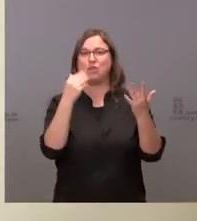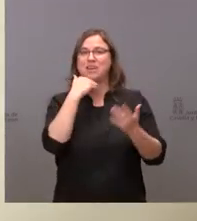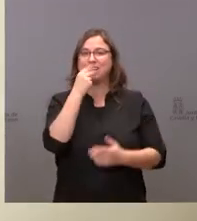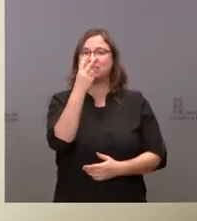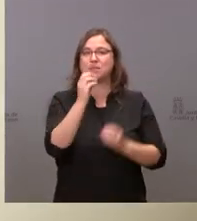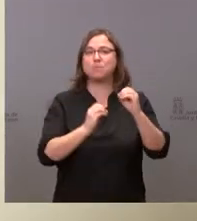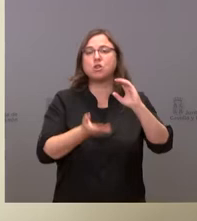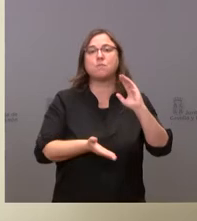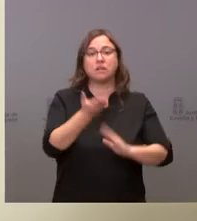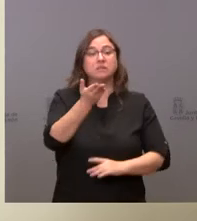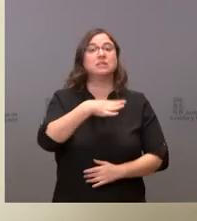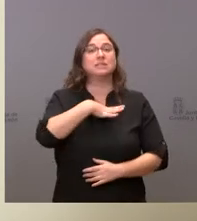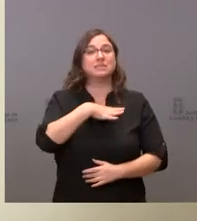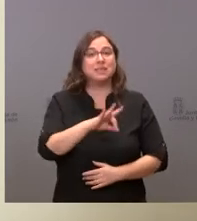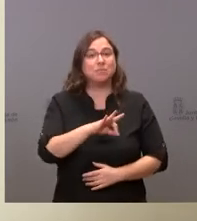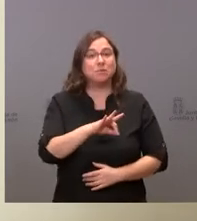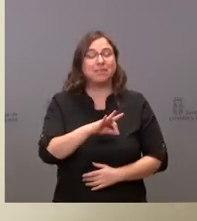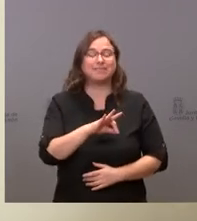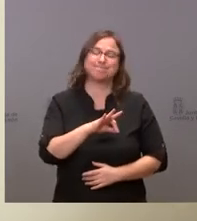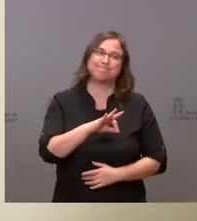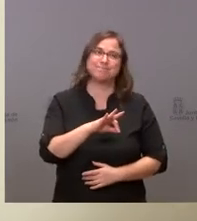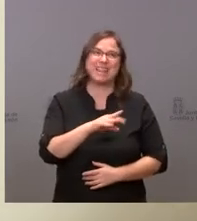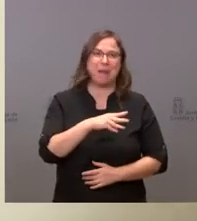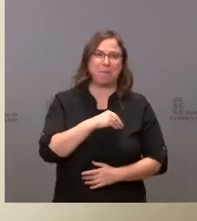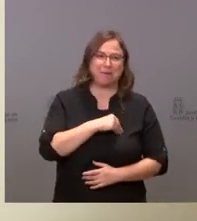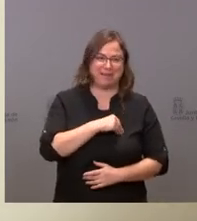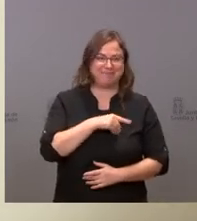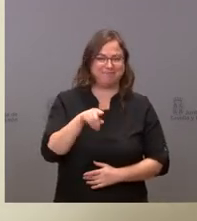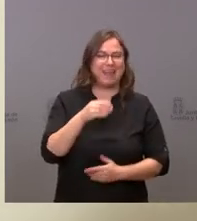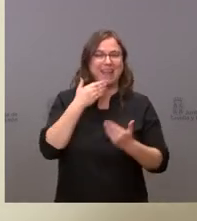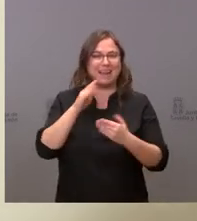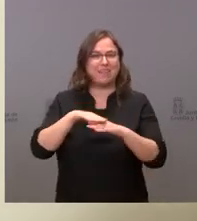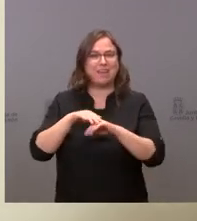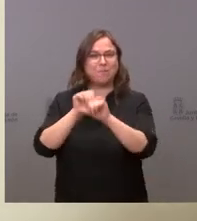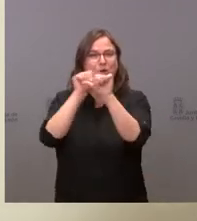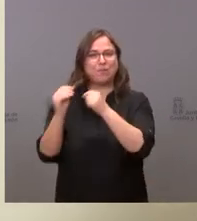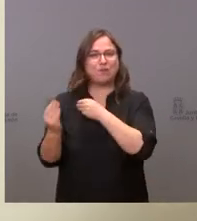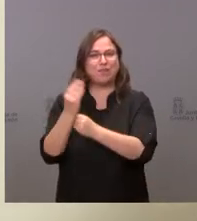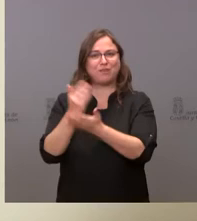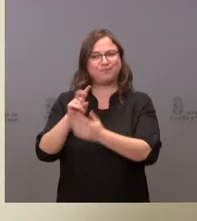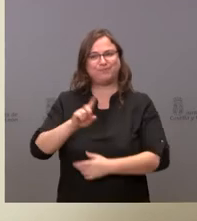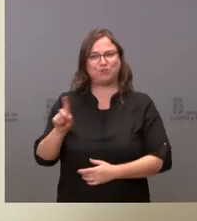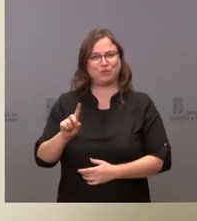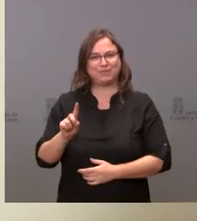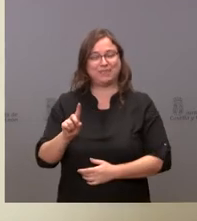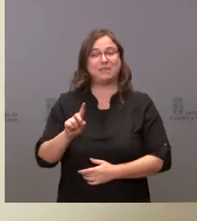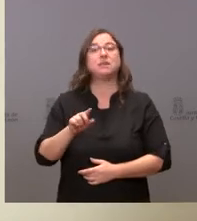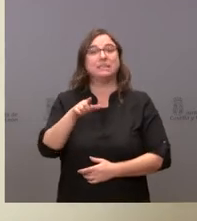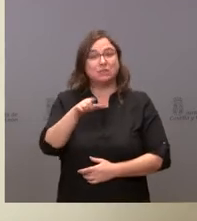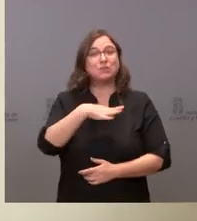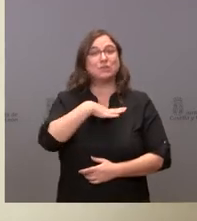desgraciadamente, no gracias al modelo de financiación autonómica, porque si fuera